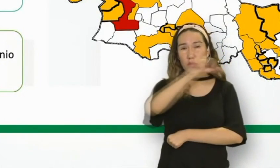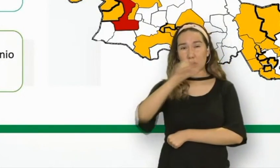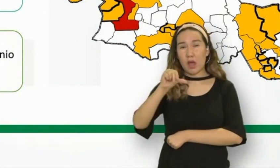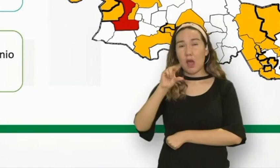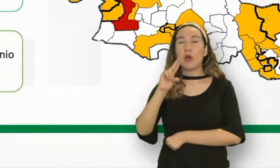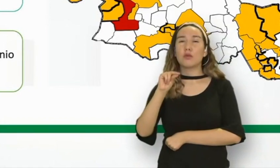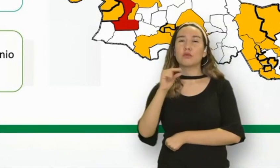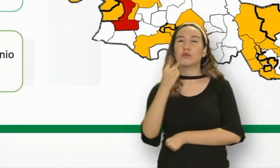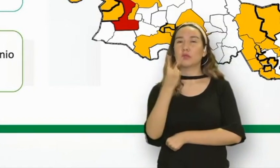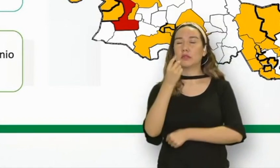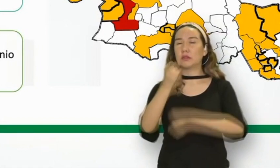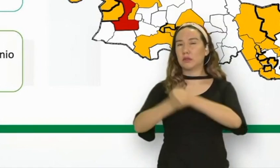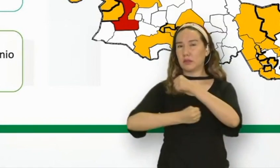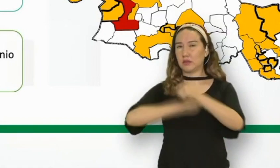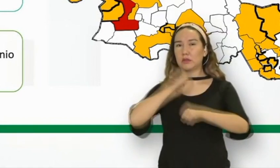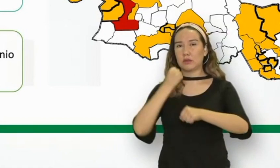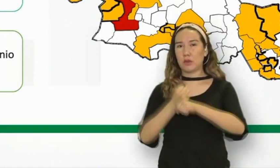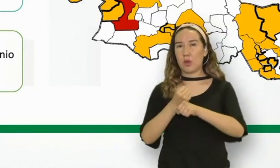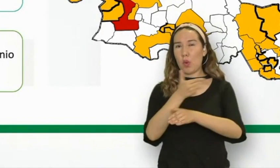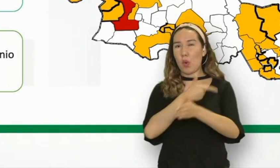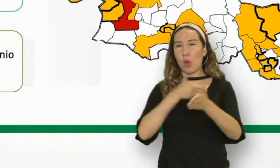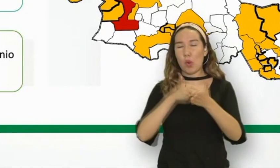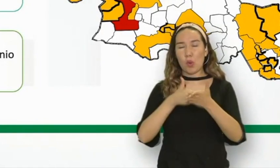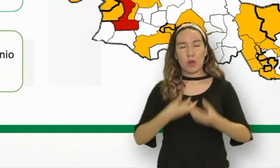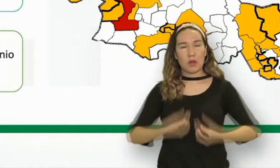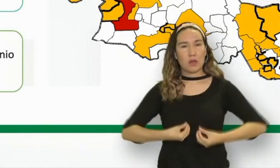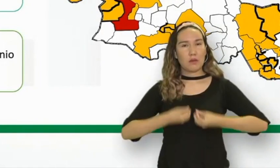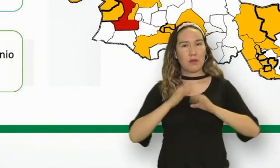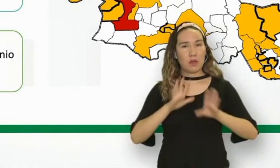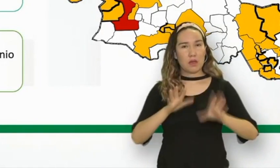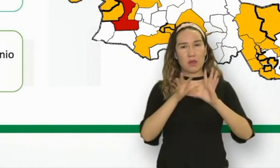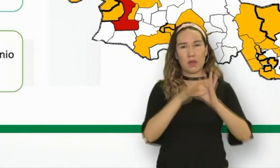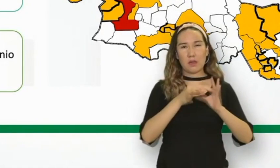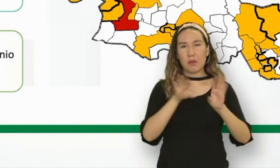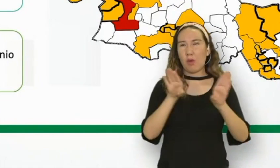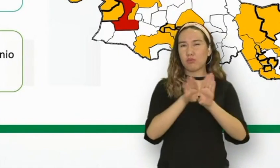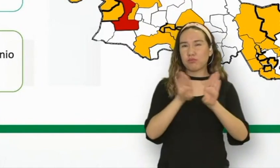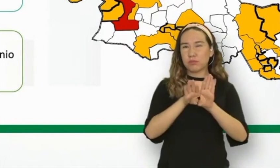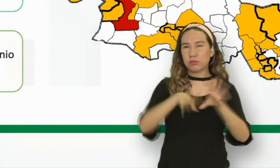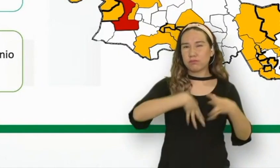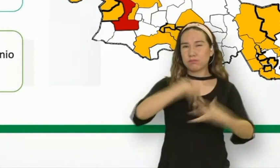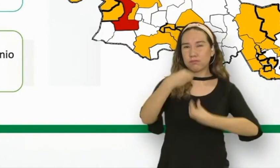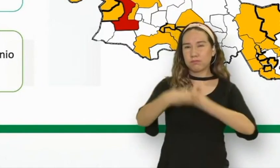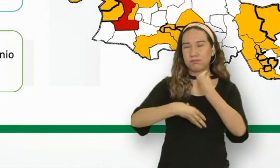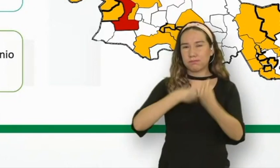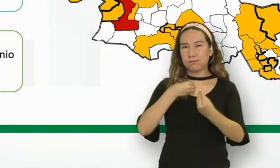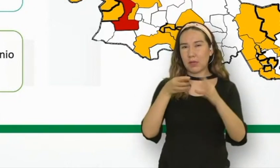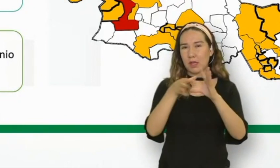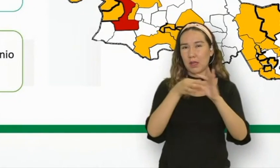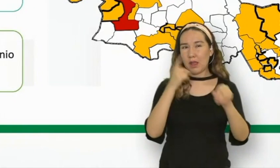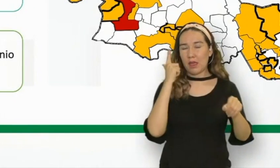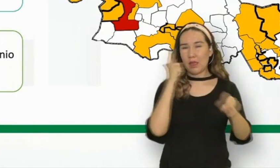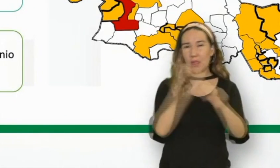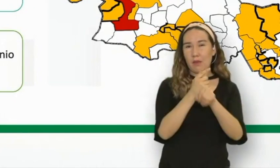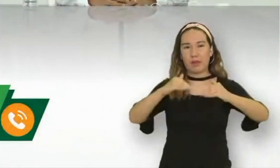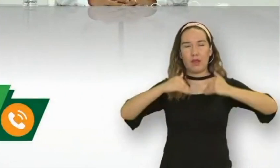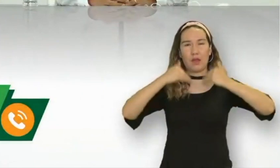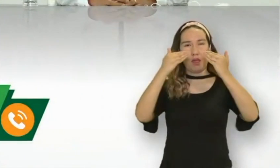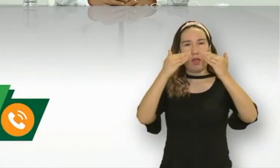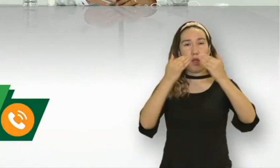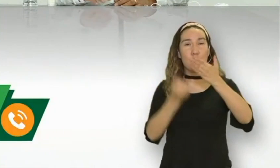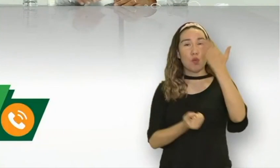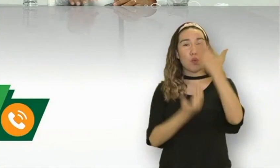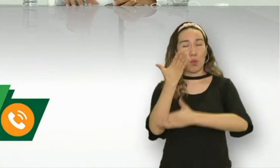2 y 82 años de edad. 94 de ellos adquirieron la enfermedad de manera local y 4 se consideran foráneas.